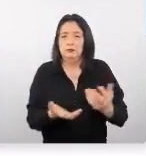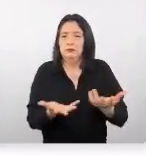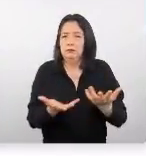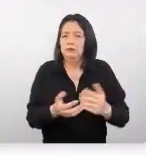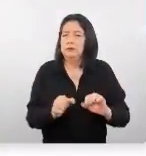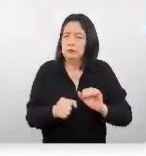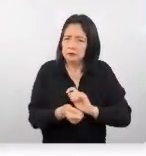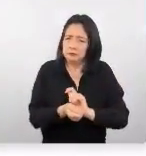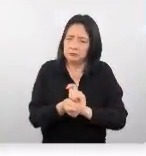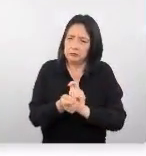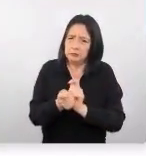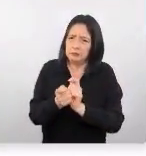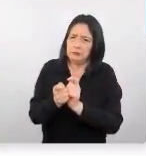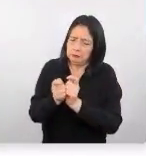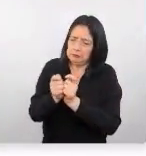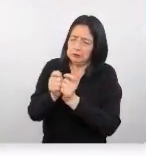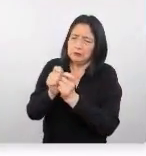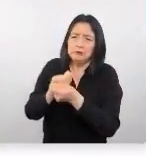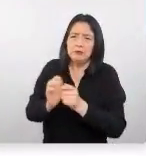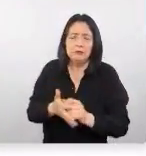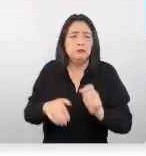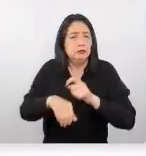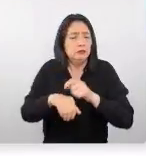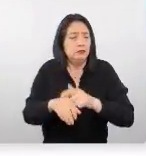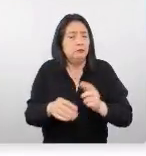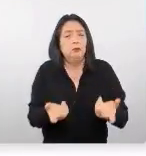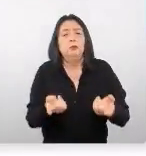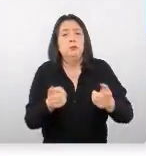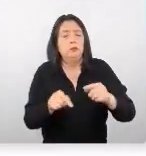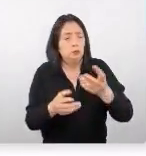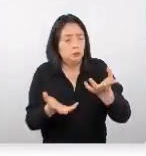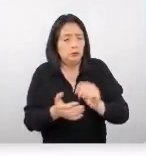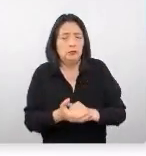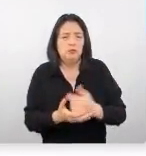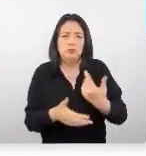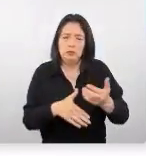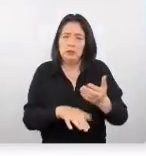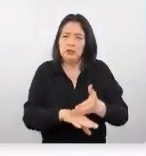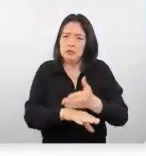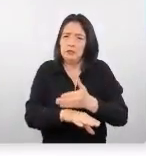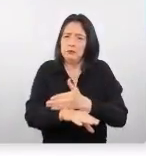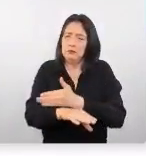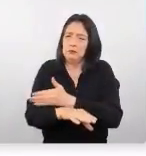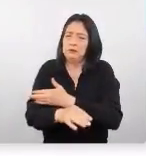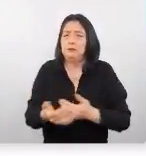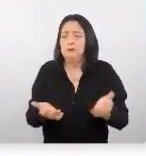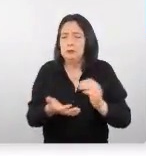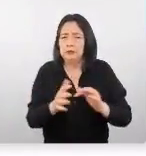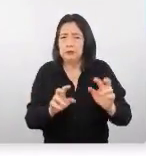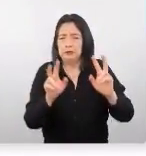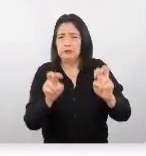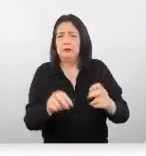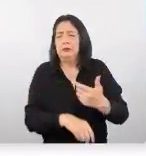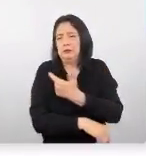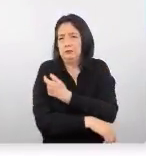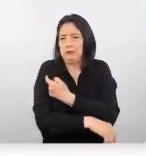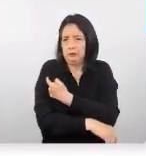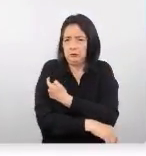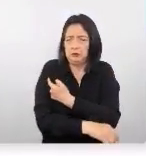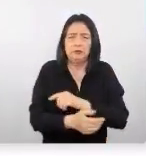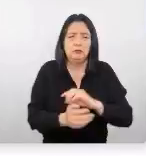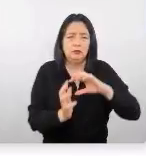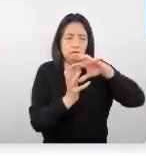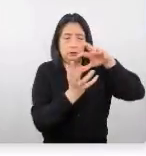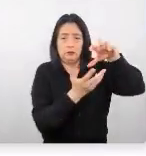ir evolucionando en el tiempo a medida que vaya avanzando más el tema de la vacunación global,